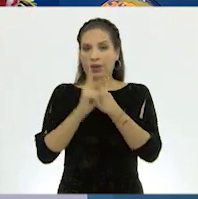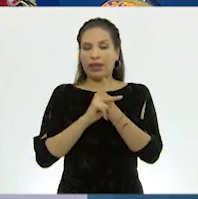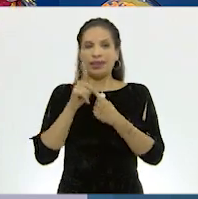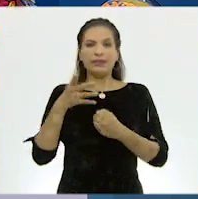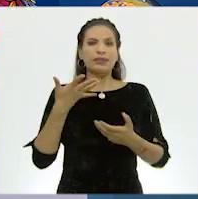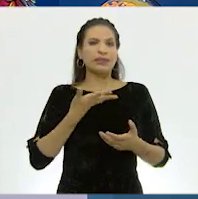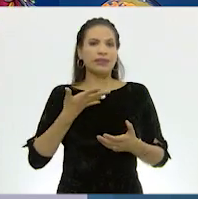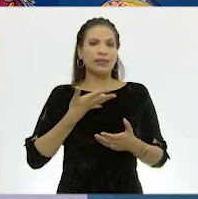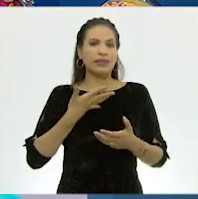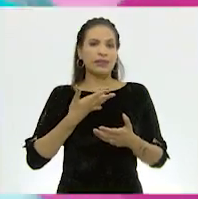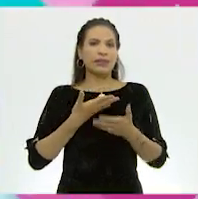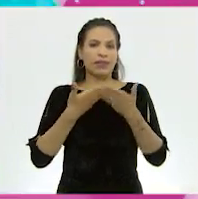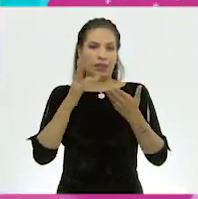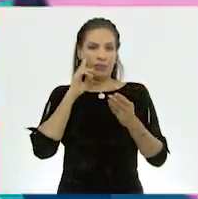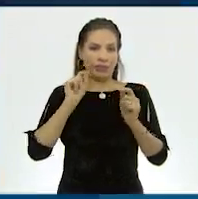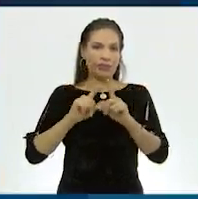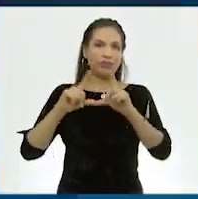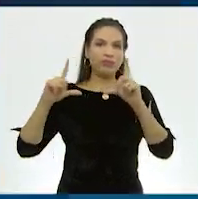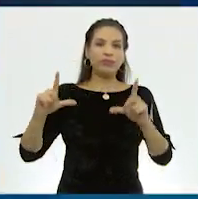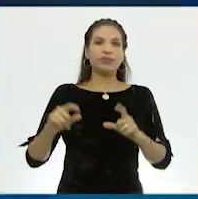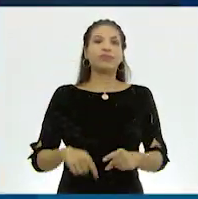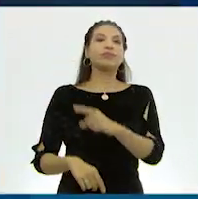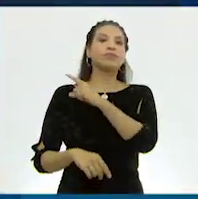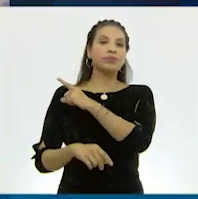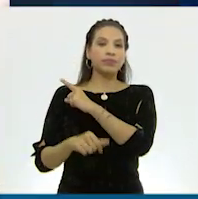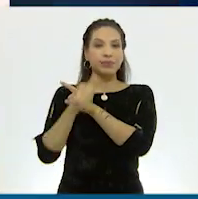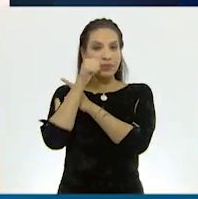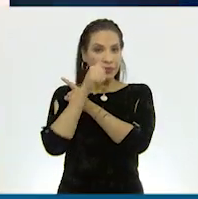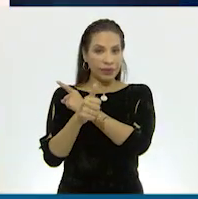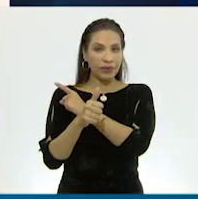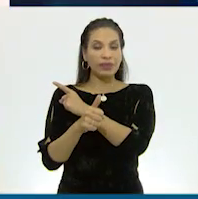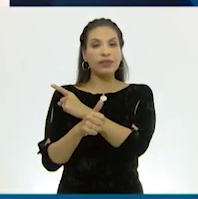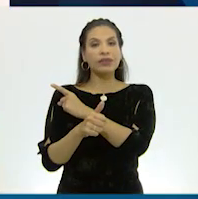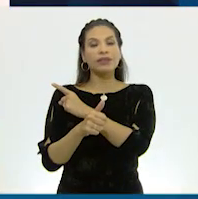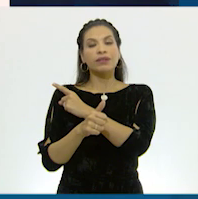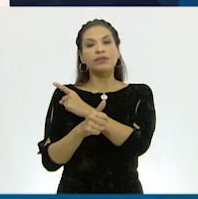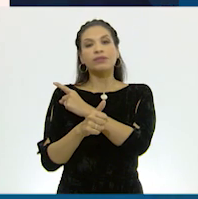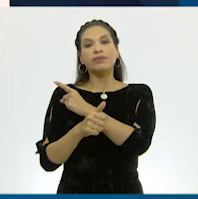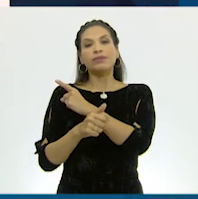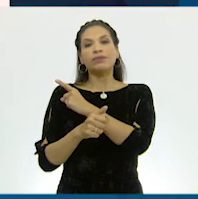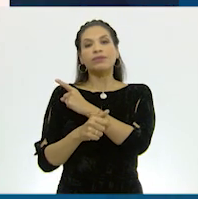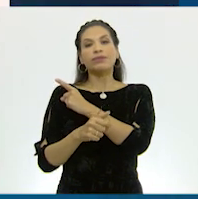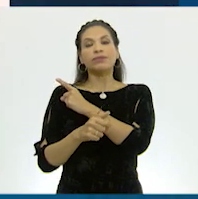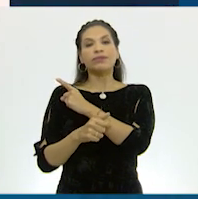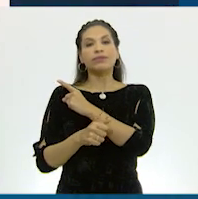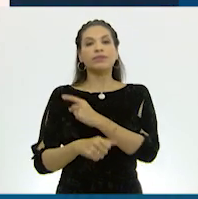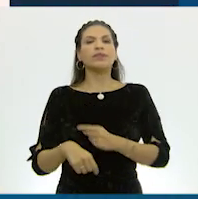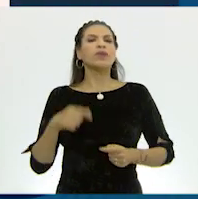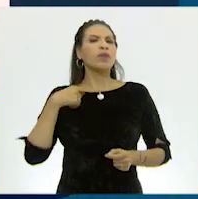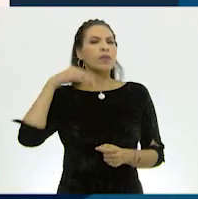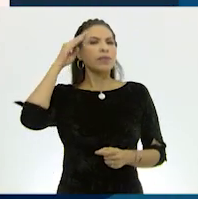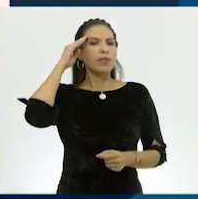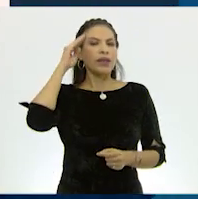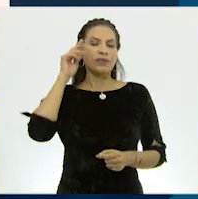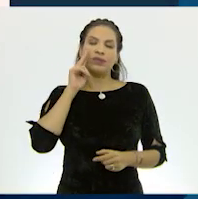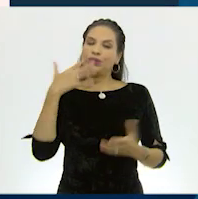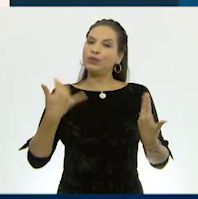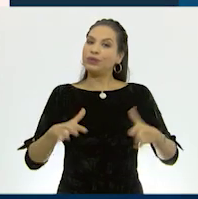que tenemos en la siguiente tabla. Pongan mucha atención. Me parece